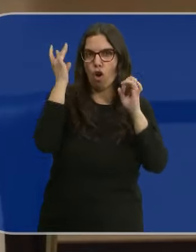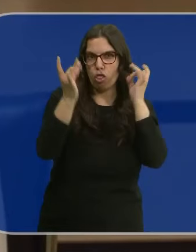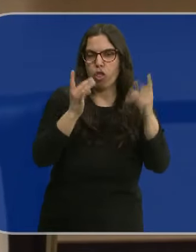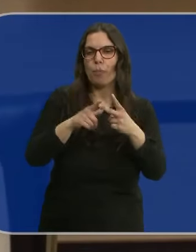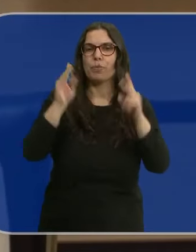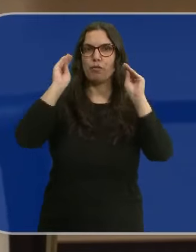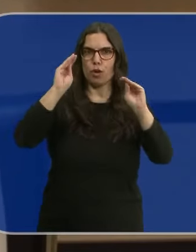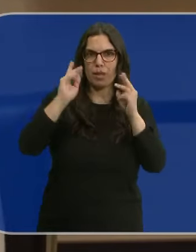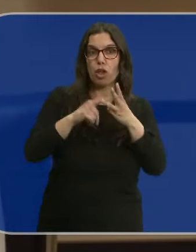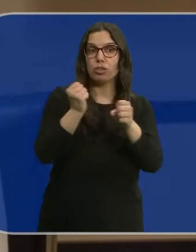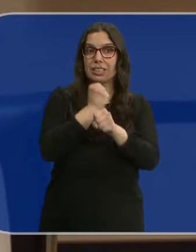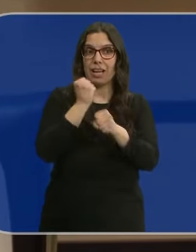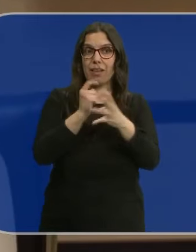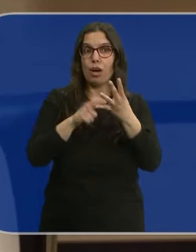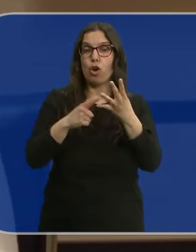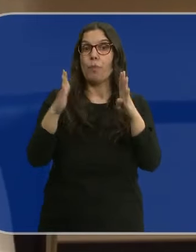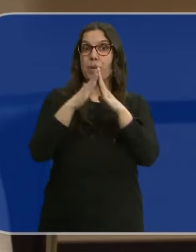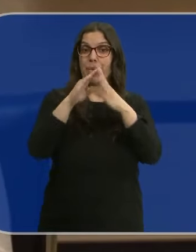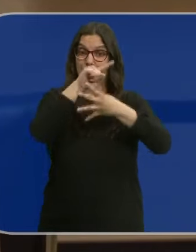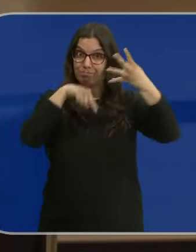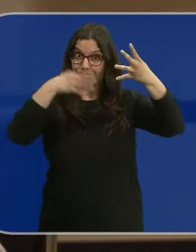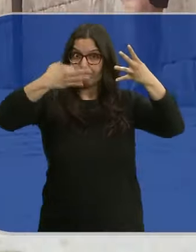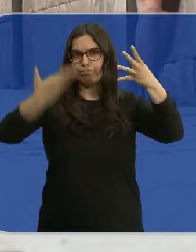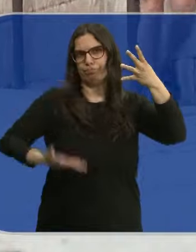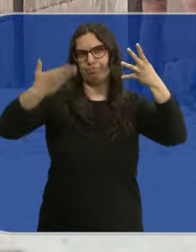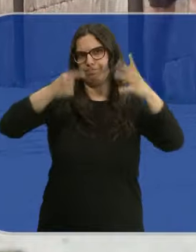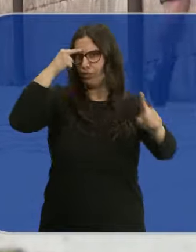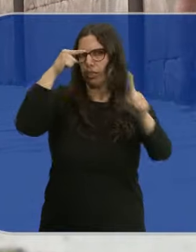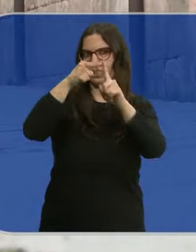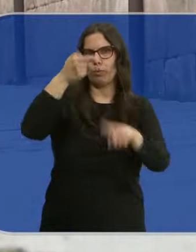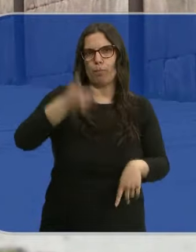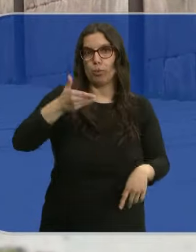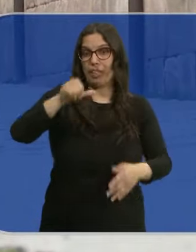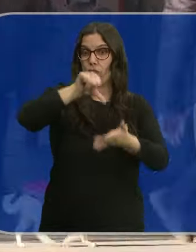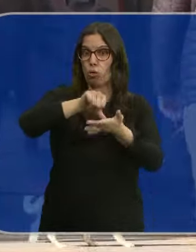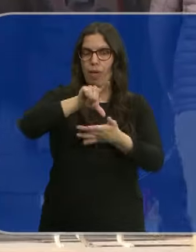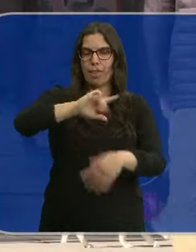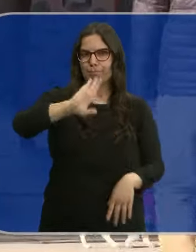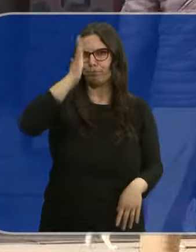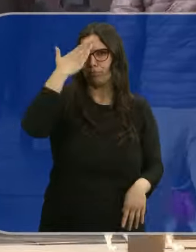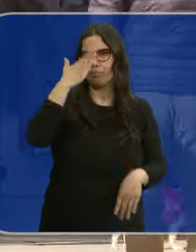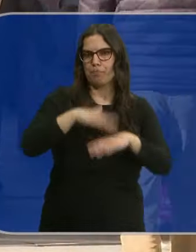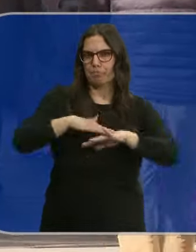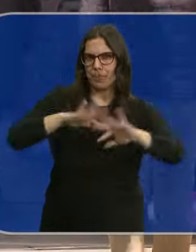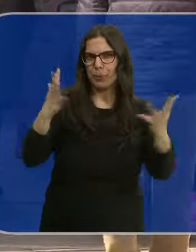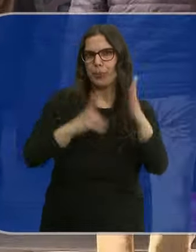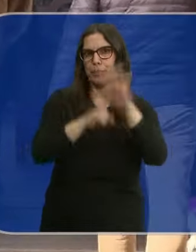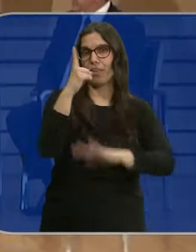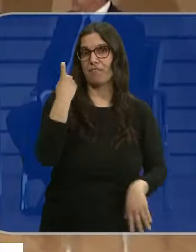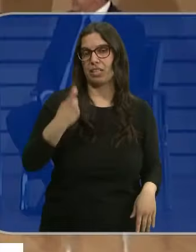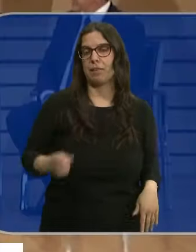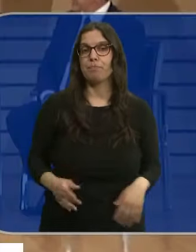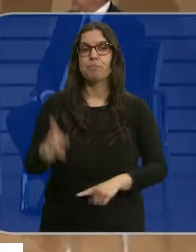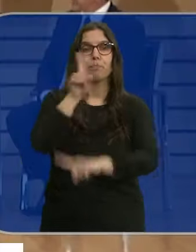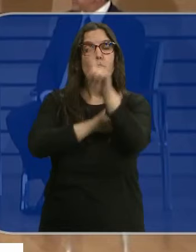formación, en trabajo y en vivienda. Estos... Son los cuatro objetivos que en nuestras ciudades ven imprescindible potenciar. Todo el